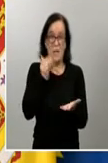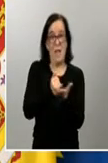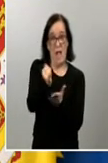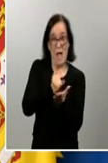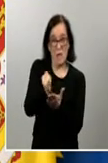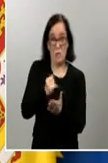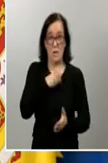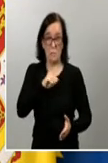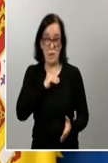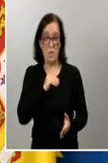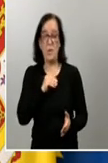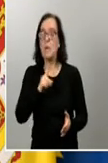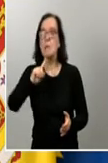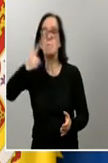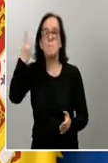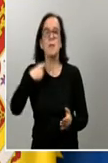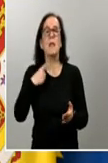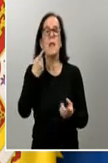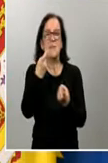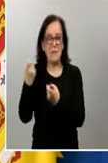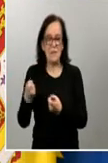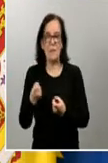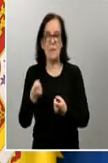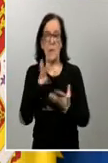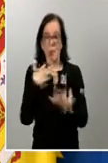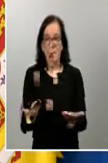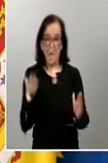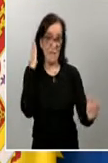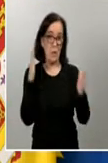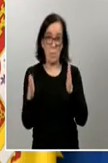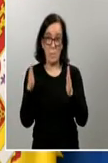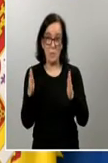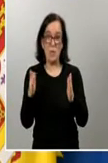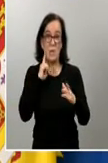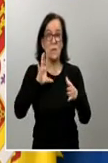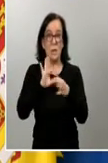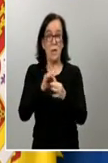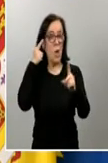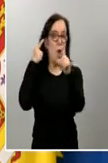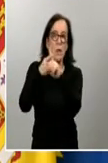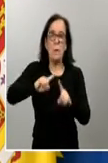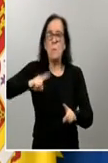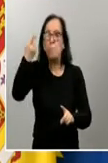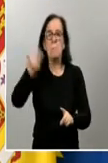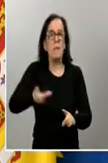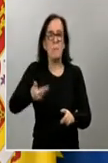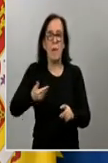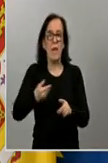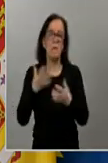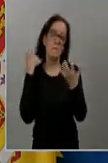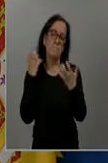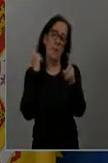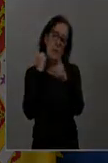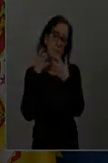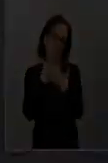agricultura española y, sobre todo, a las necesidades que tenemos en estos momentos en relación con el objetivo principal, que es la lucha contra